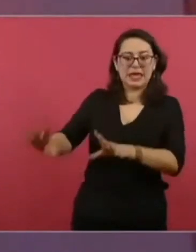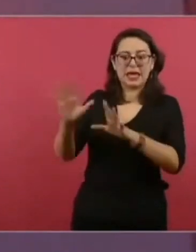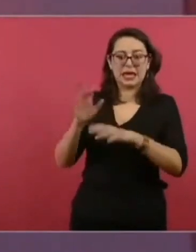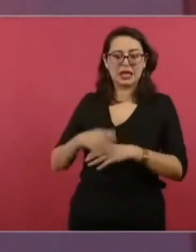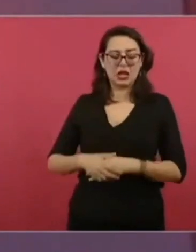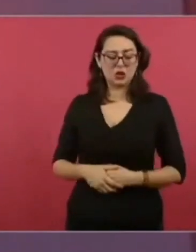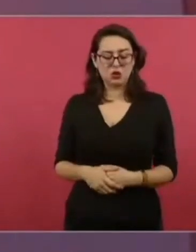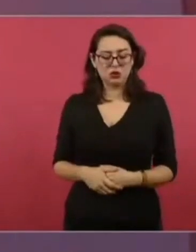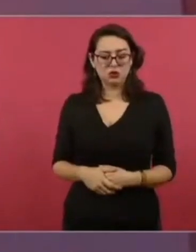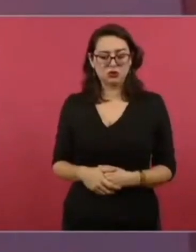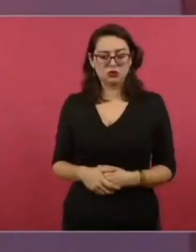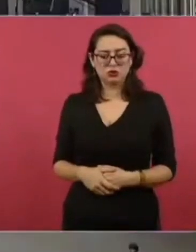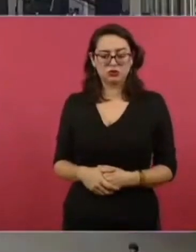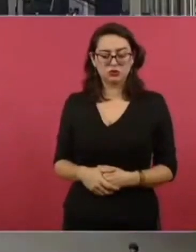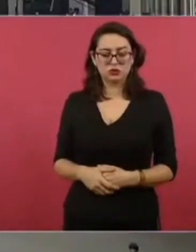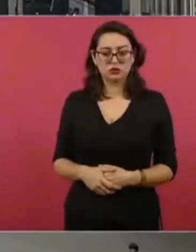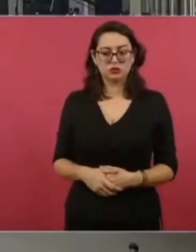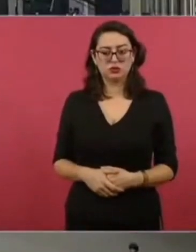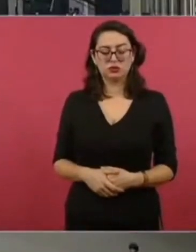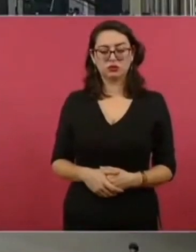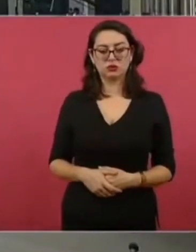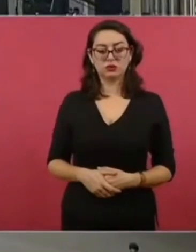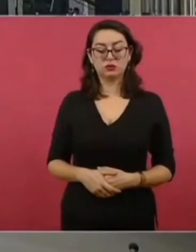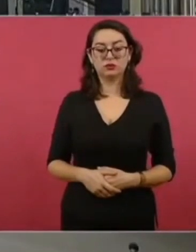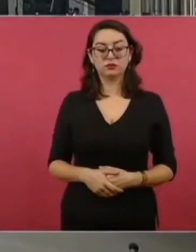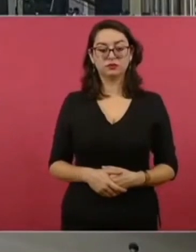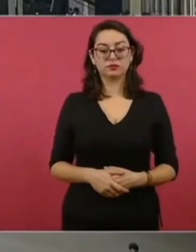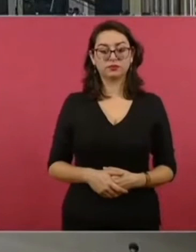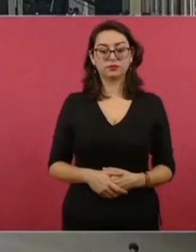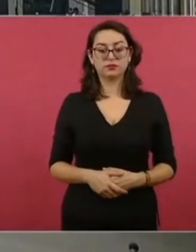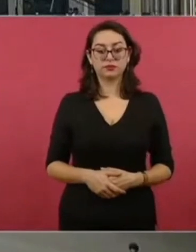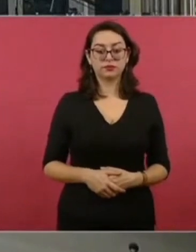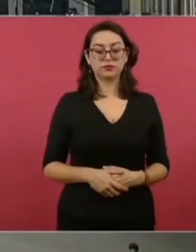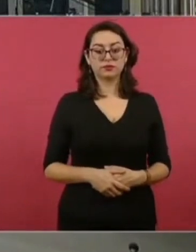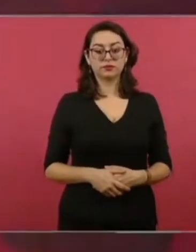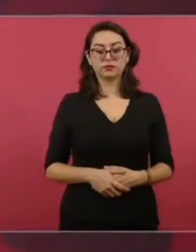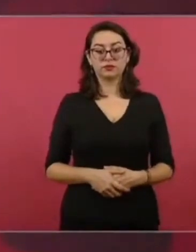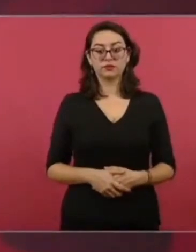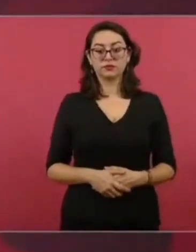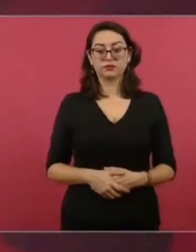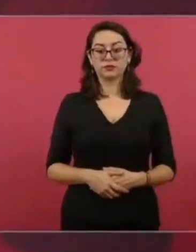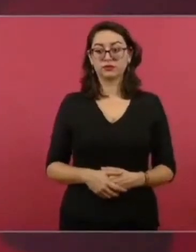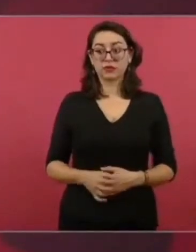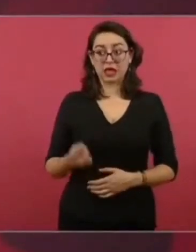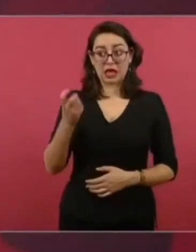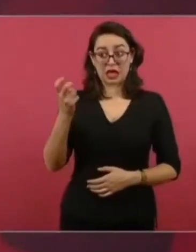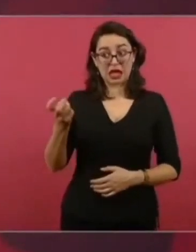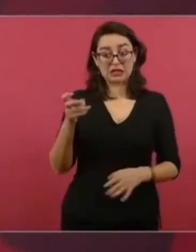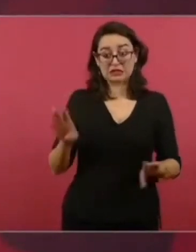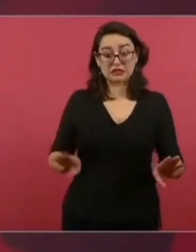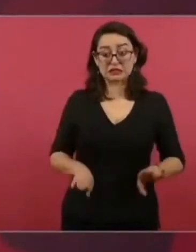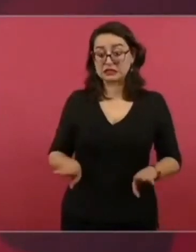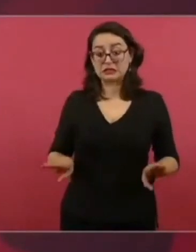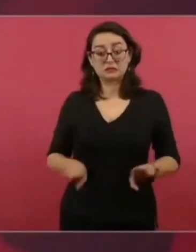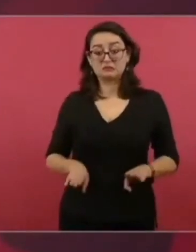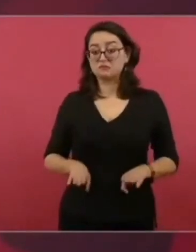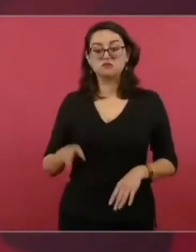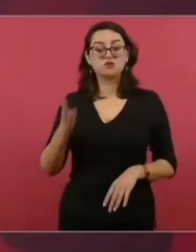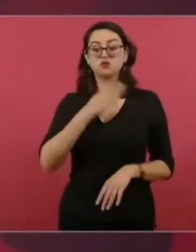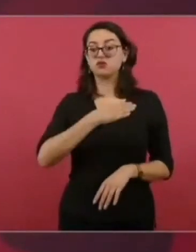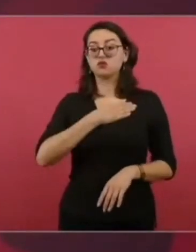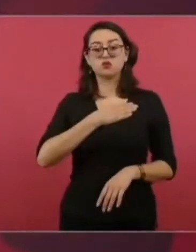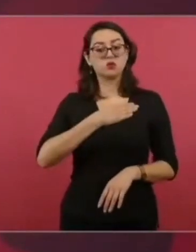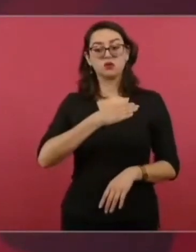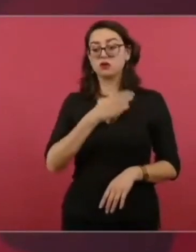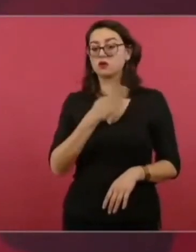Porque eso no es bueno. Y también decirle a la